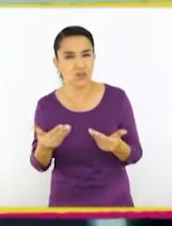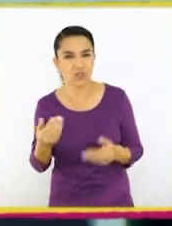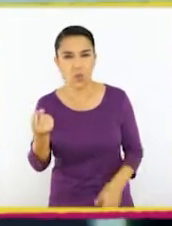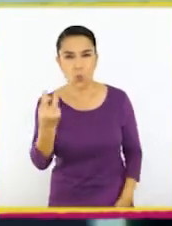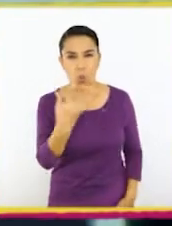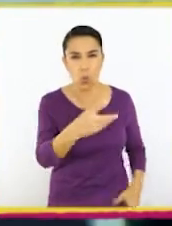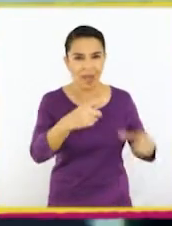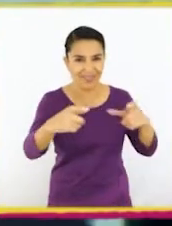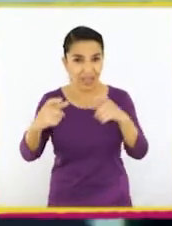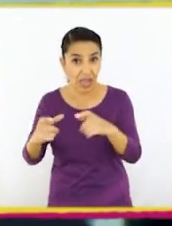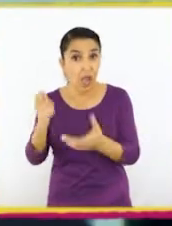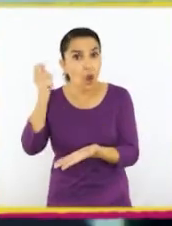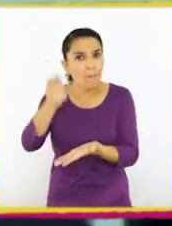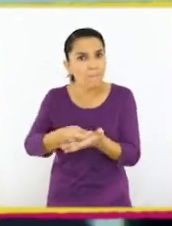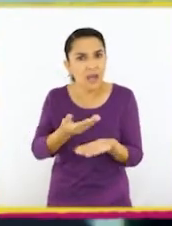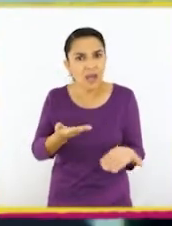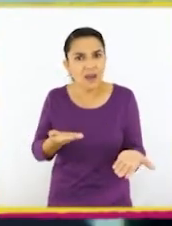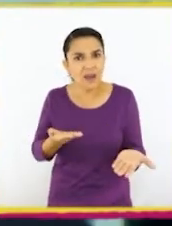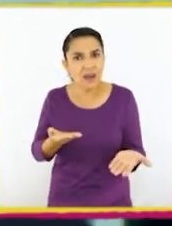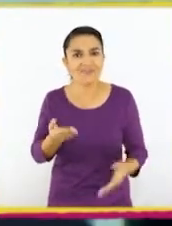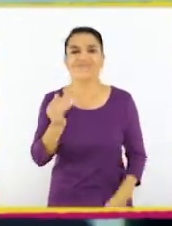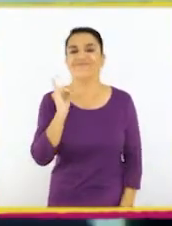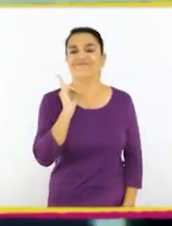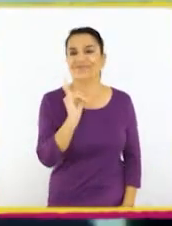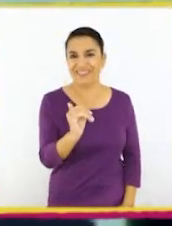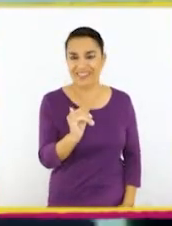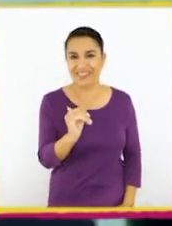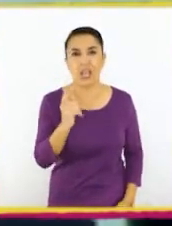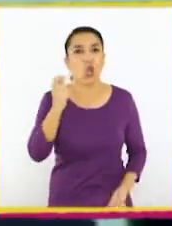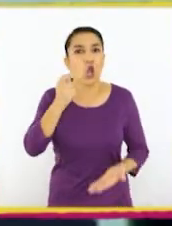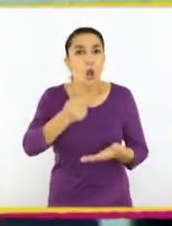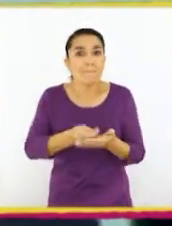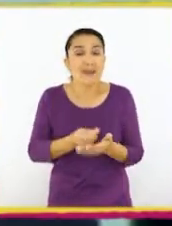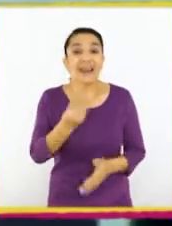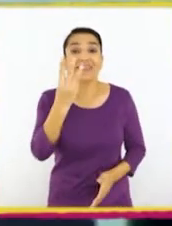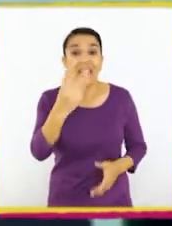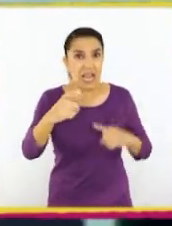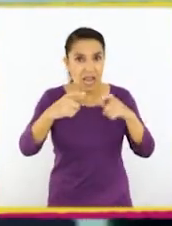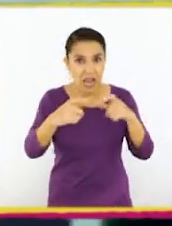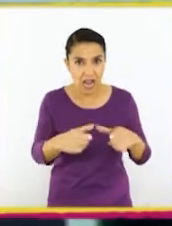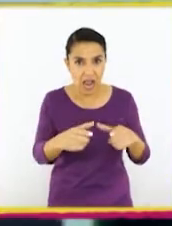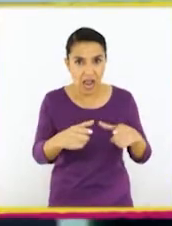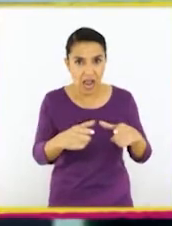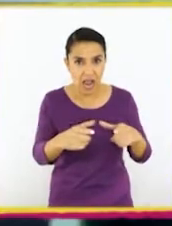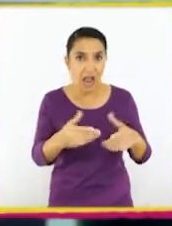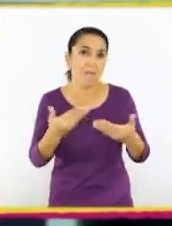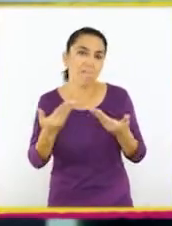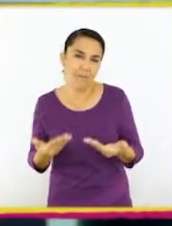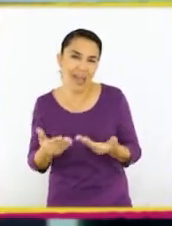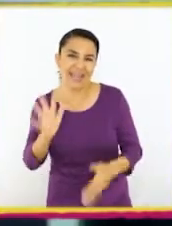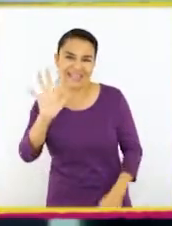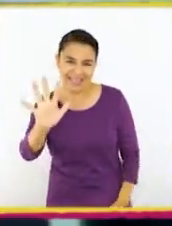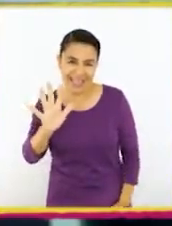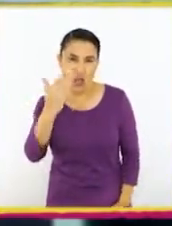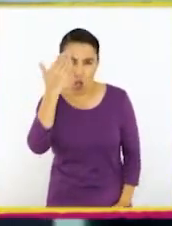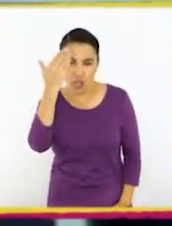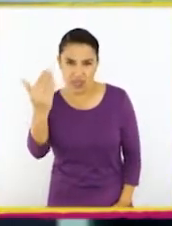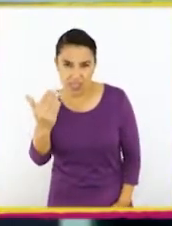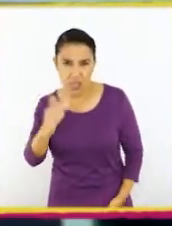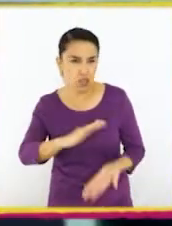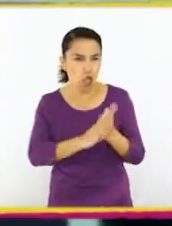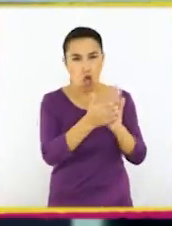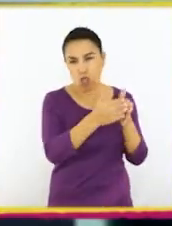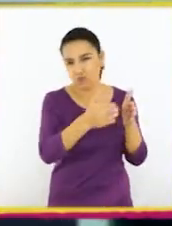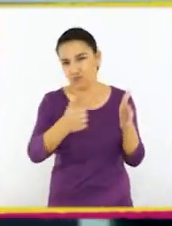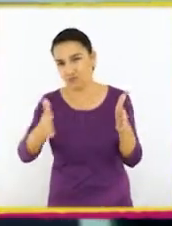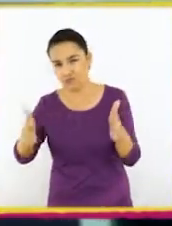¿cuántas cajas tiene que comprar? ¡Exacto! Tiene que comprar 3 cajas para los 5 días que es todo el